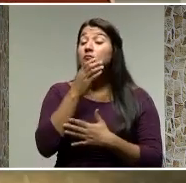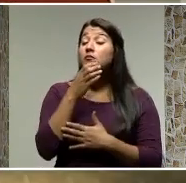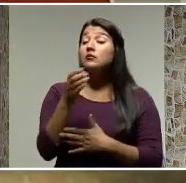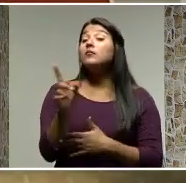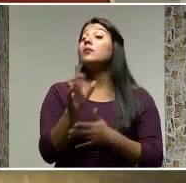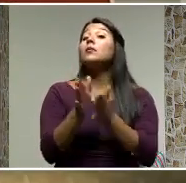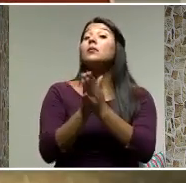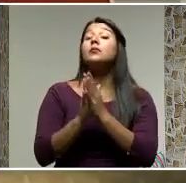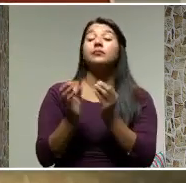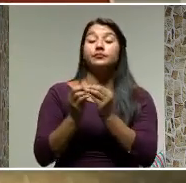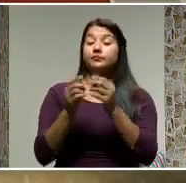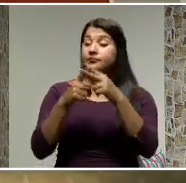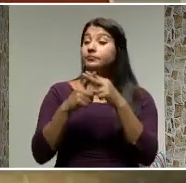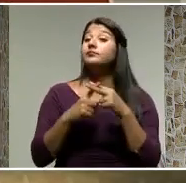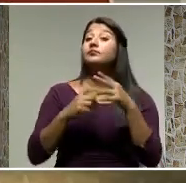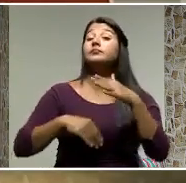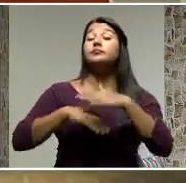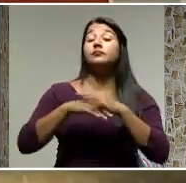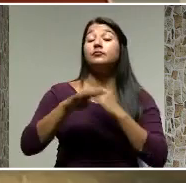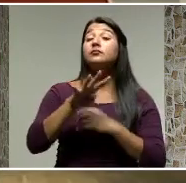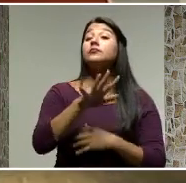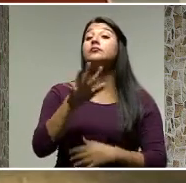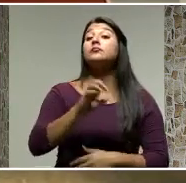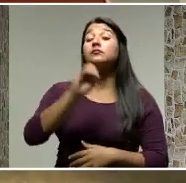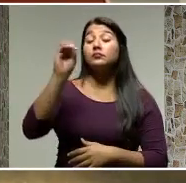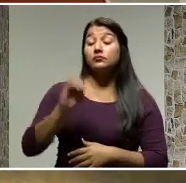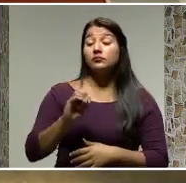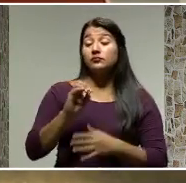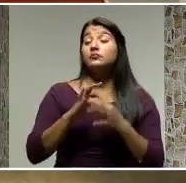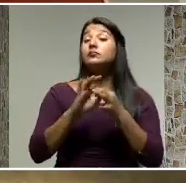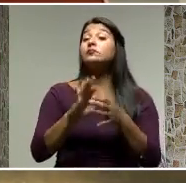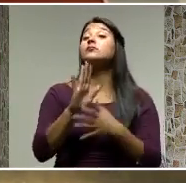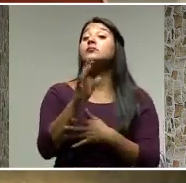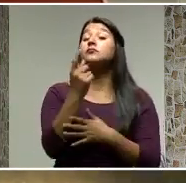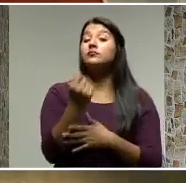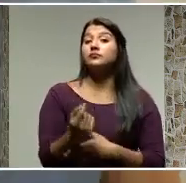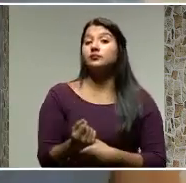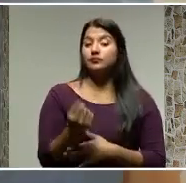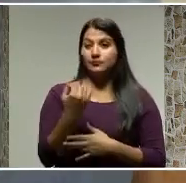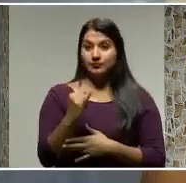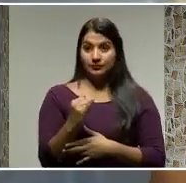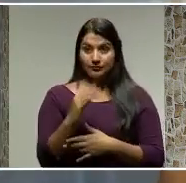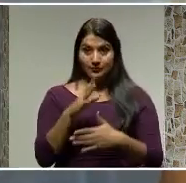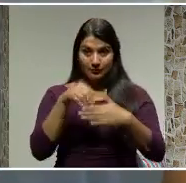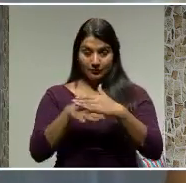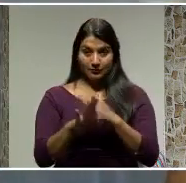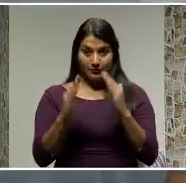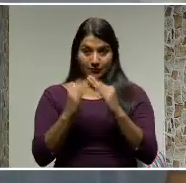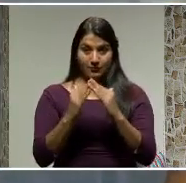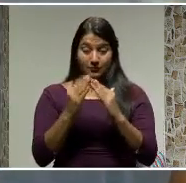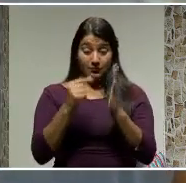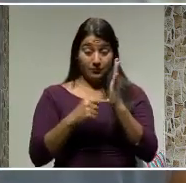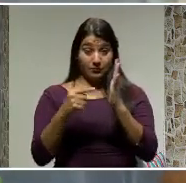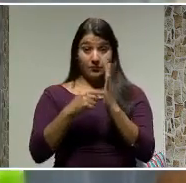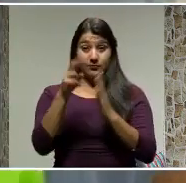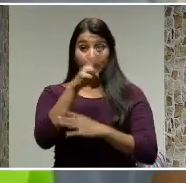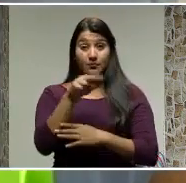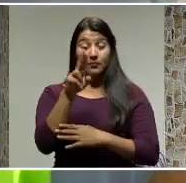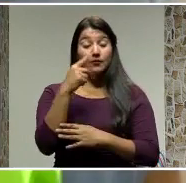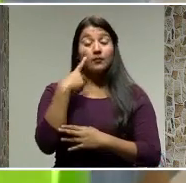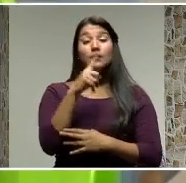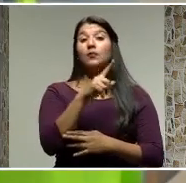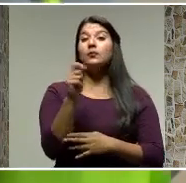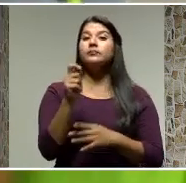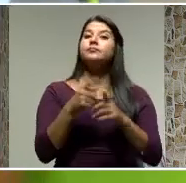no endeudarse en más de un 45% de su ingreso mensual neto. Si el ingreso del hogar es de 1 millón de colones por mes,